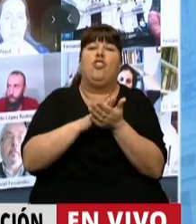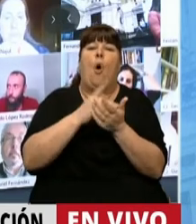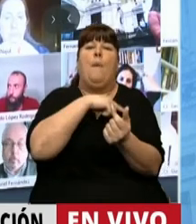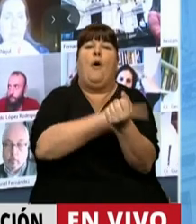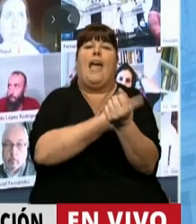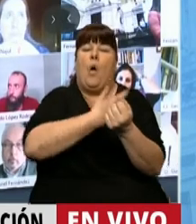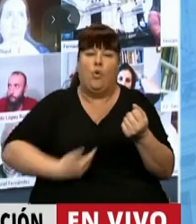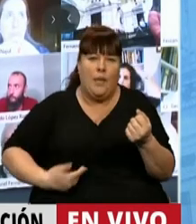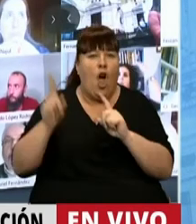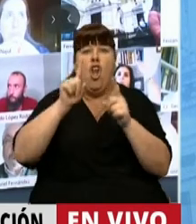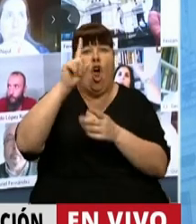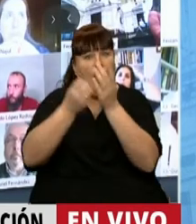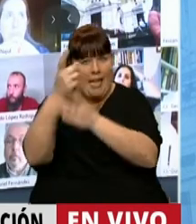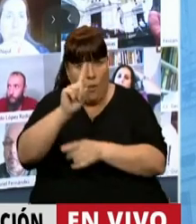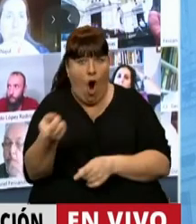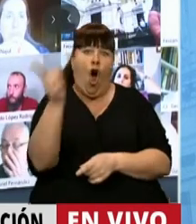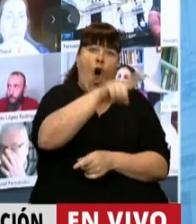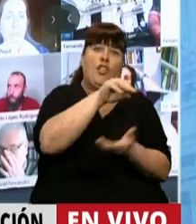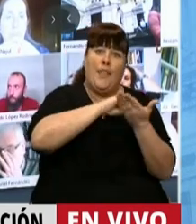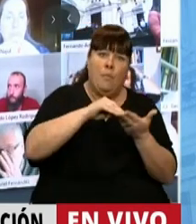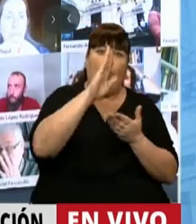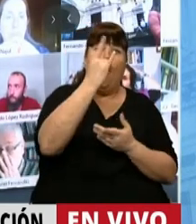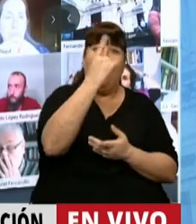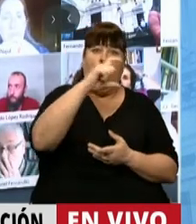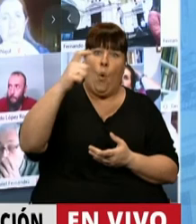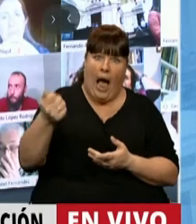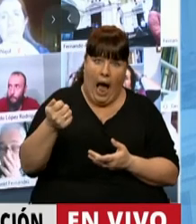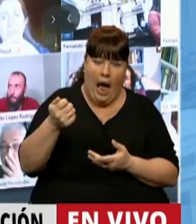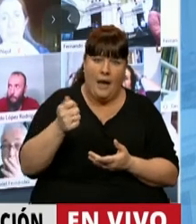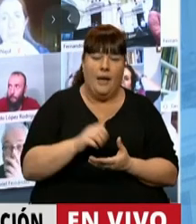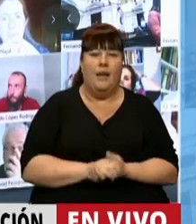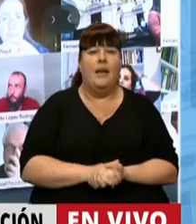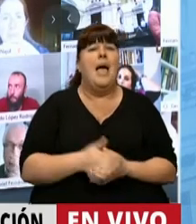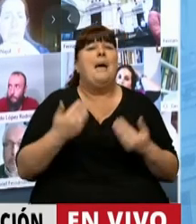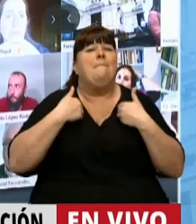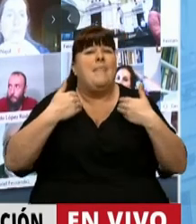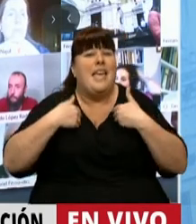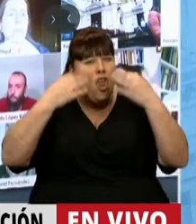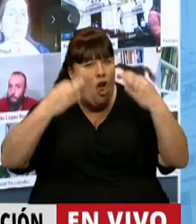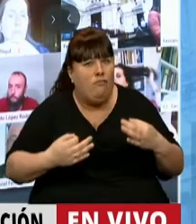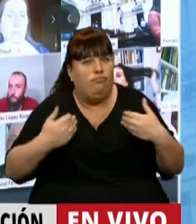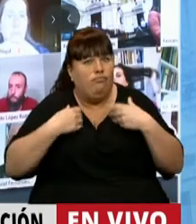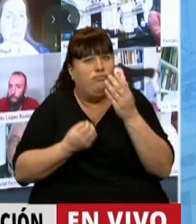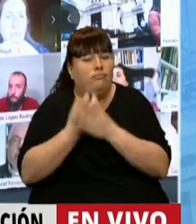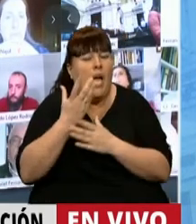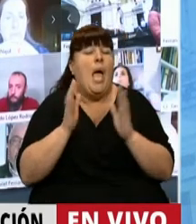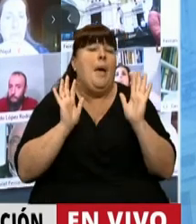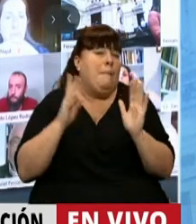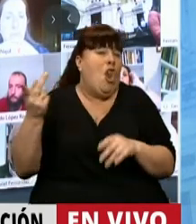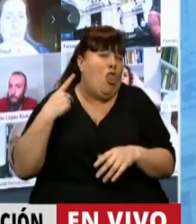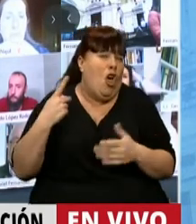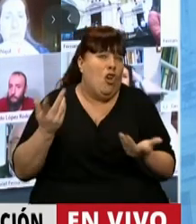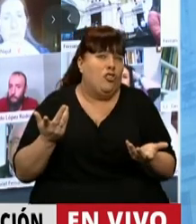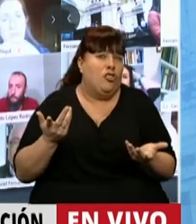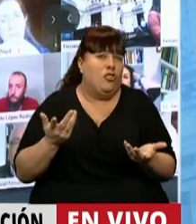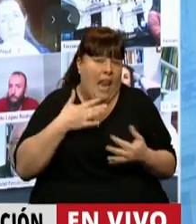ejecutivo de la... Bueno, no del de su autoría, sino del del diputado Buca. Es mío en realidad, pero es de los